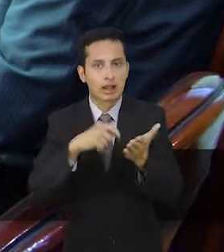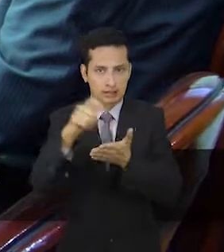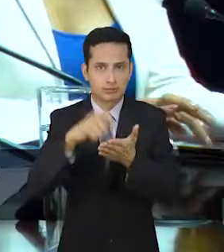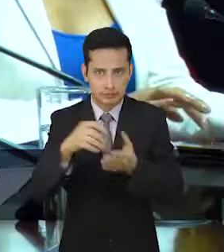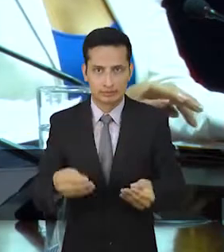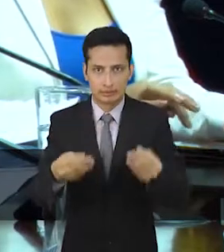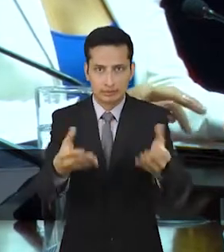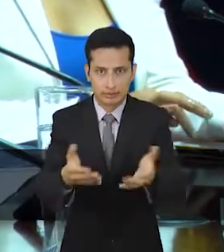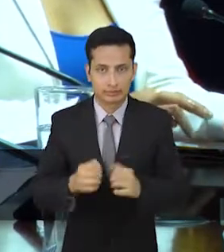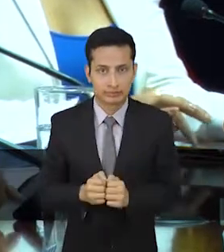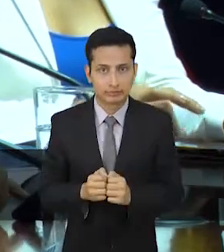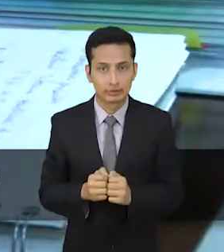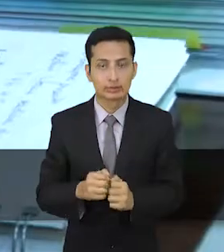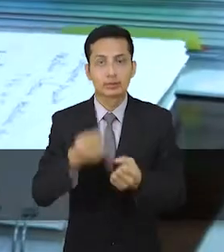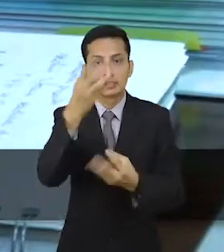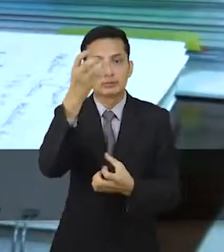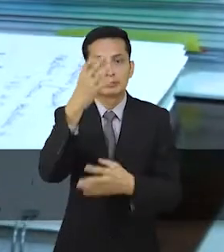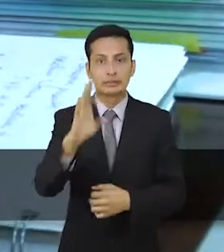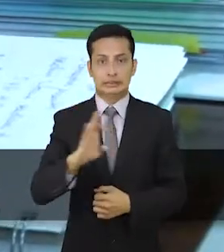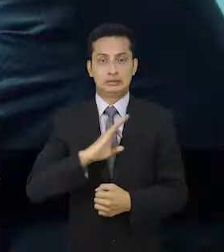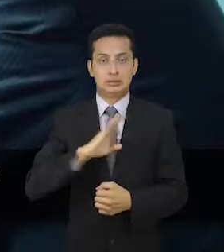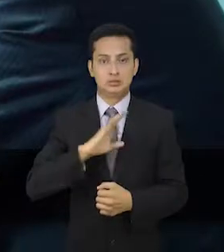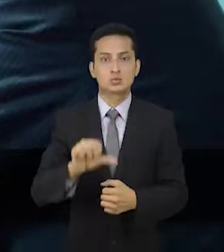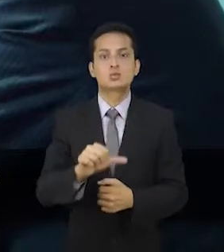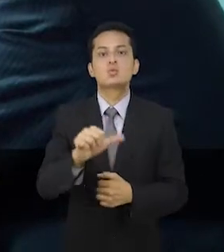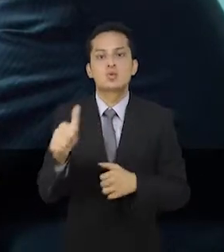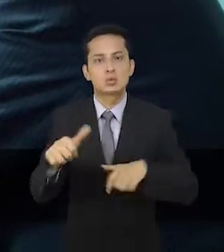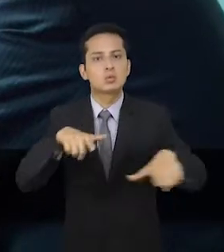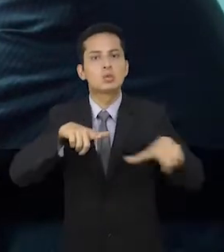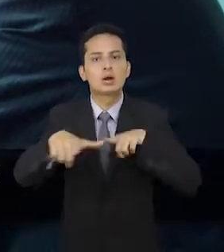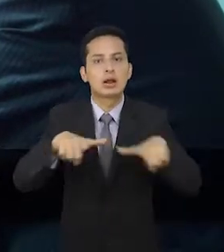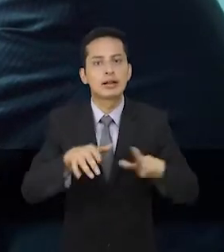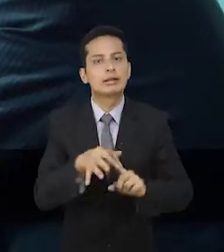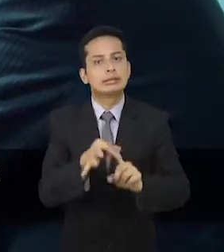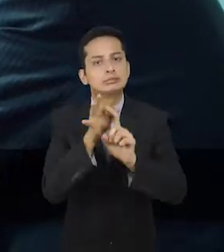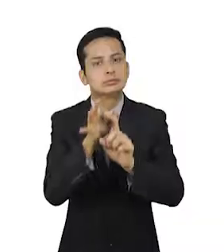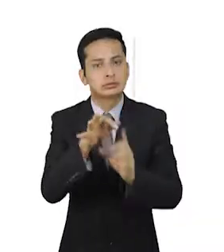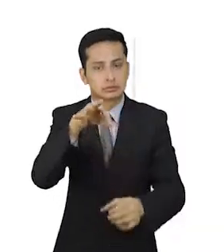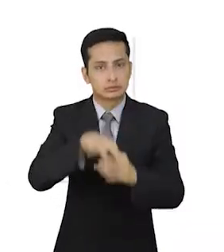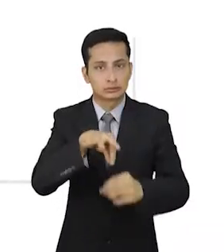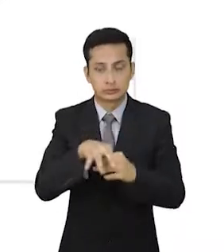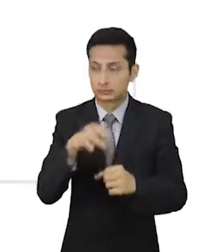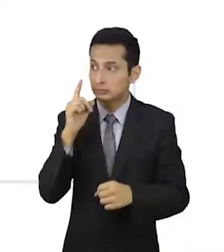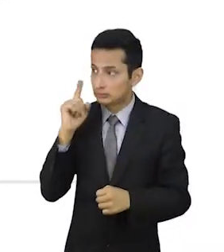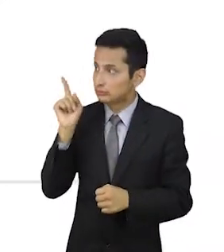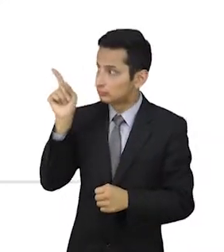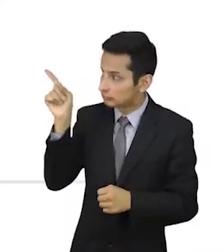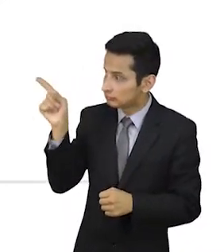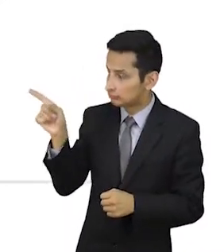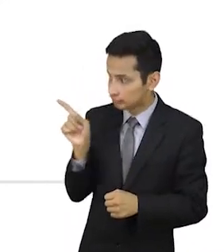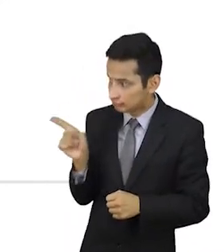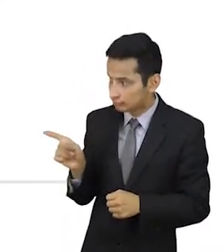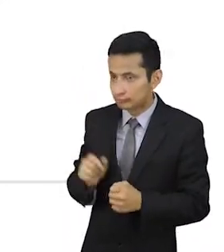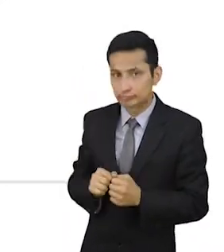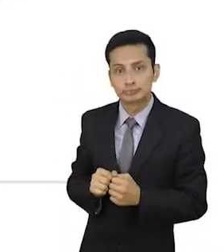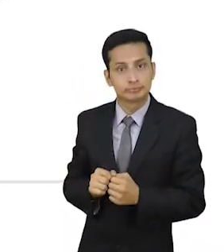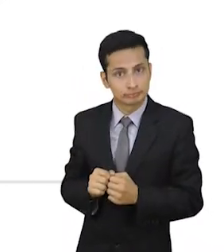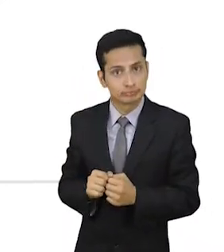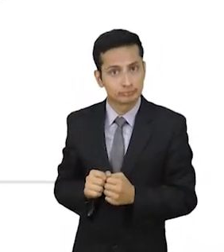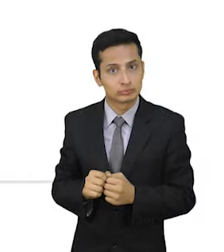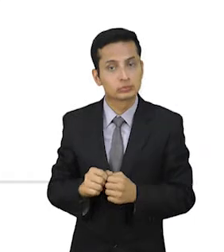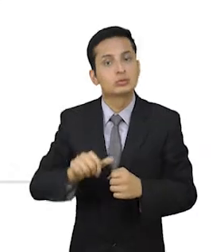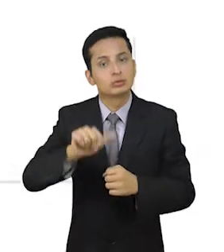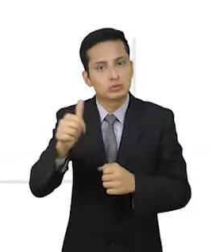También aprobó el informe técnico para la actualización de zonas especiales electorales, la manga del cura y las golondrinas,